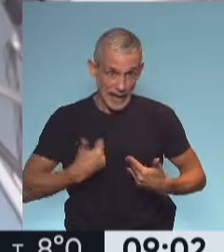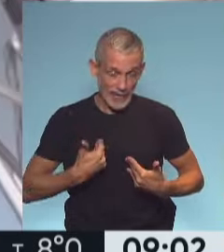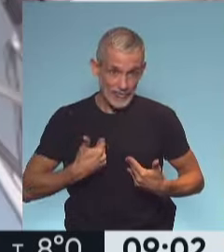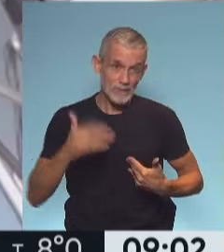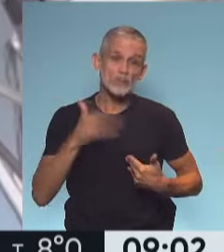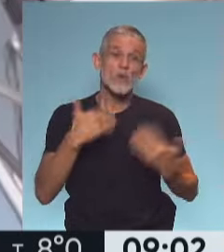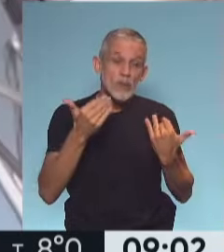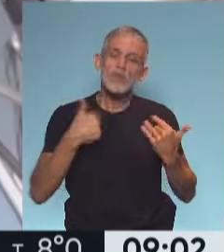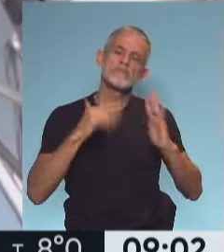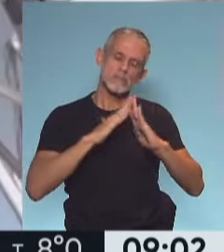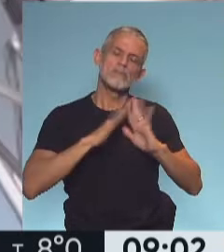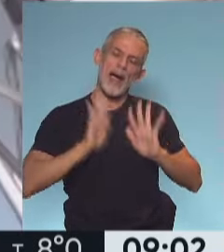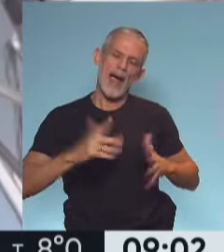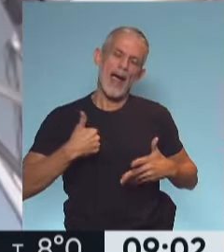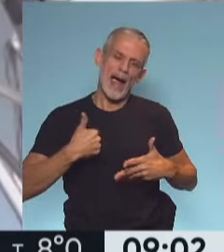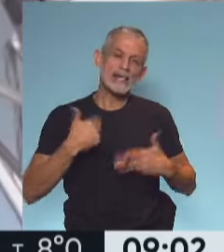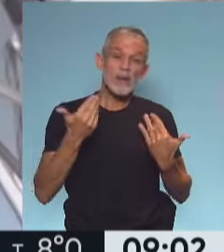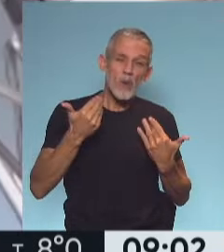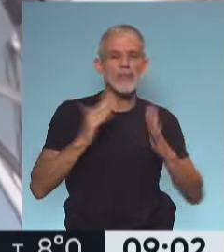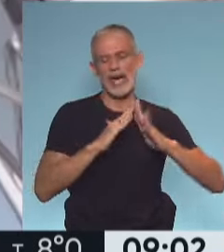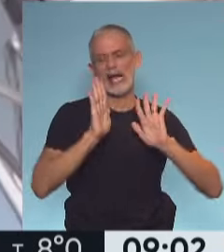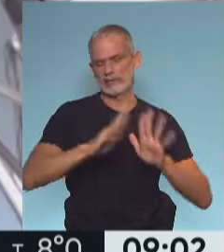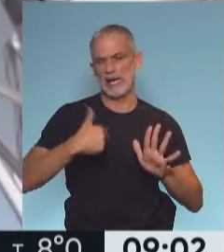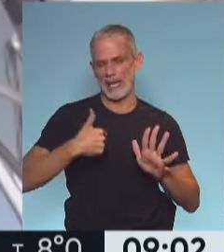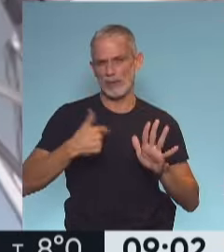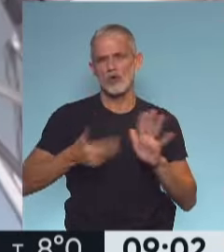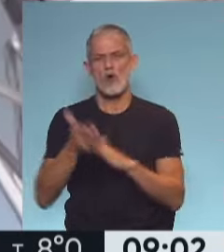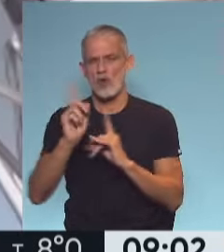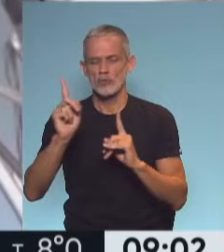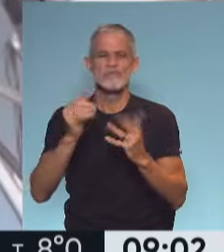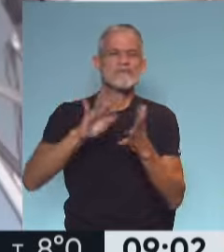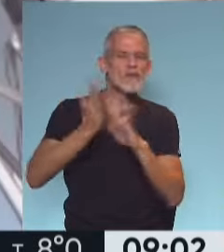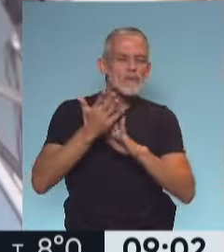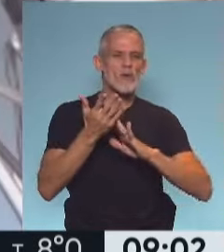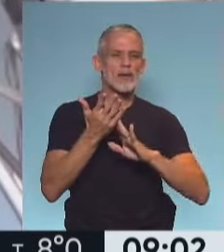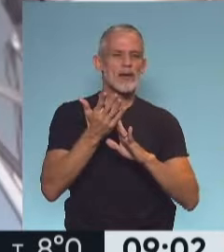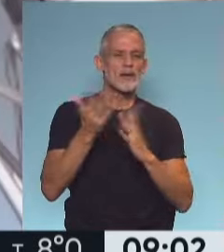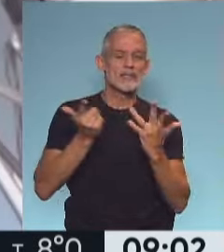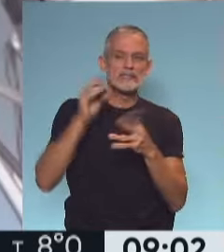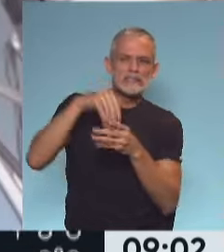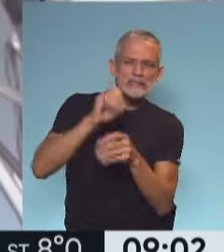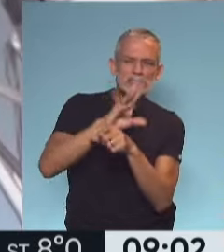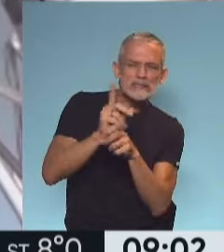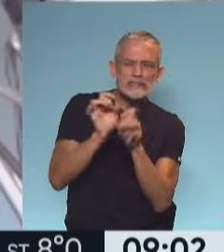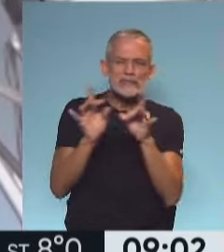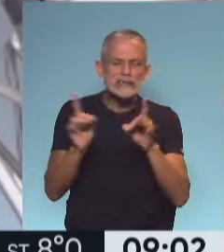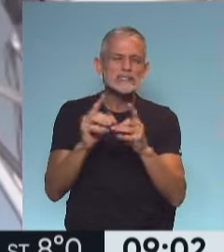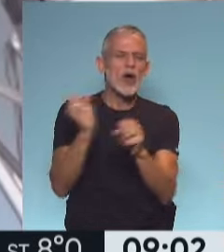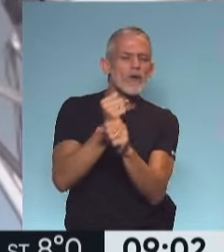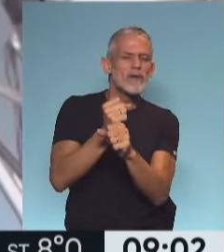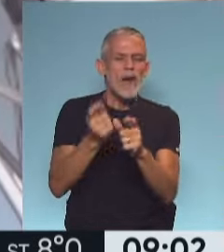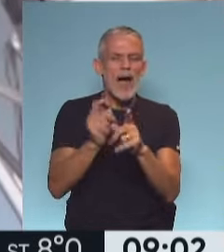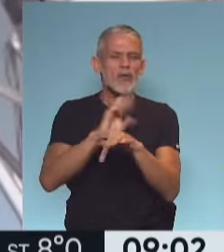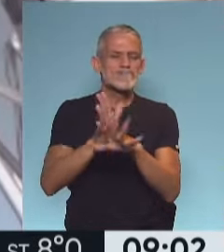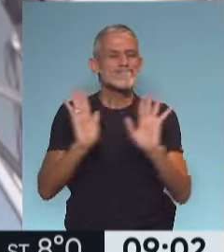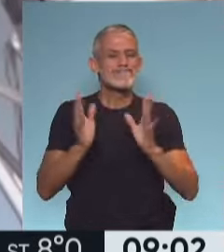que podemos, todo lo que está a nuestro alcance poder hacer desde casa. Hoy es una manera de evitar ser parte del total de confirmados, pero además